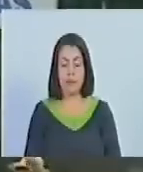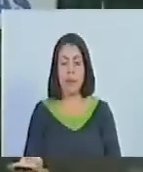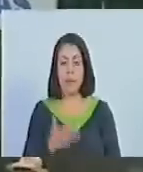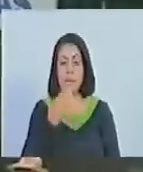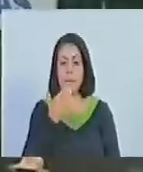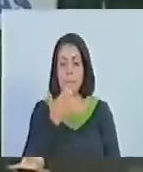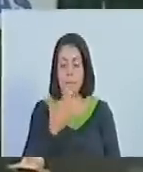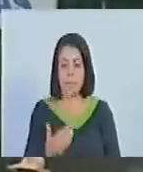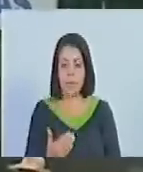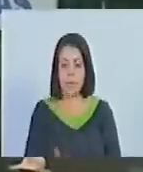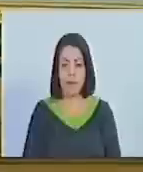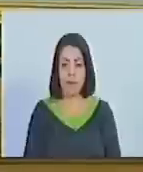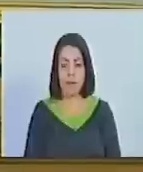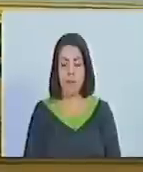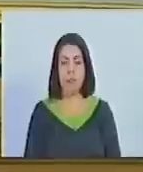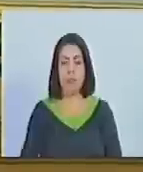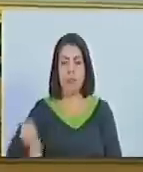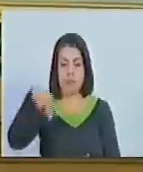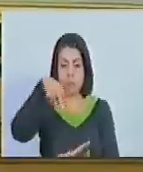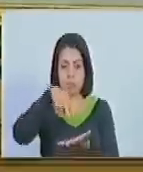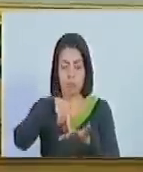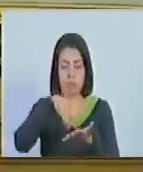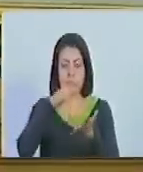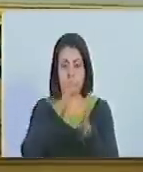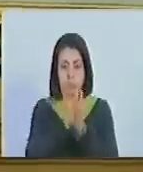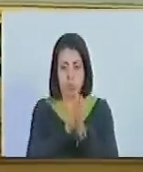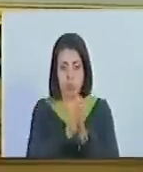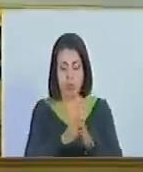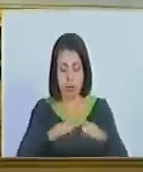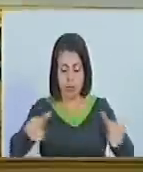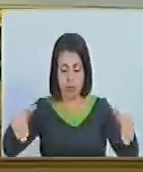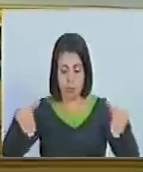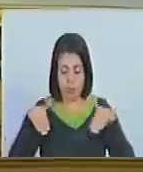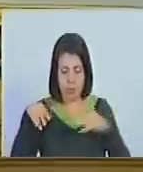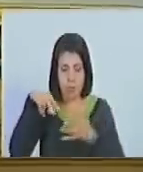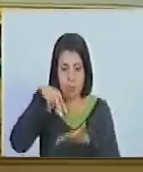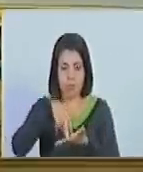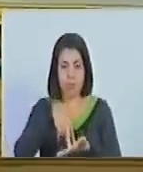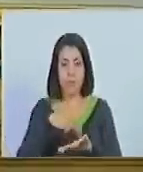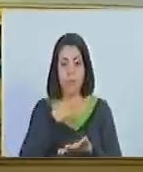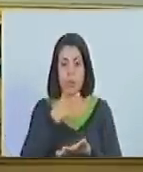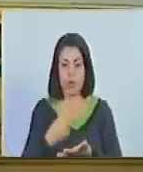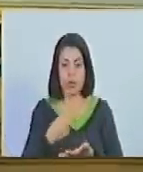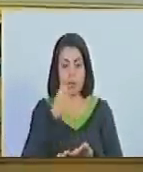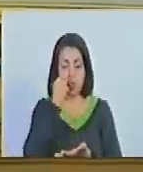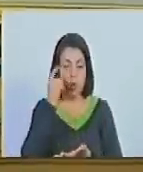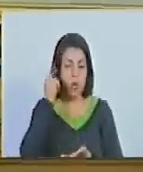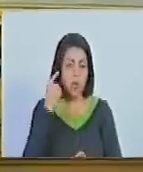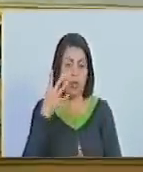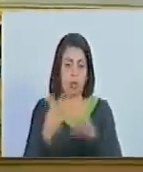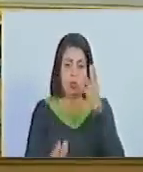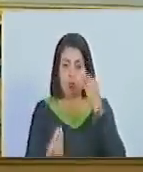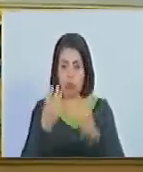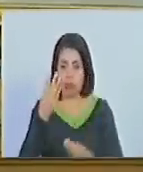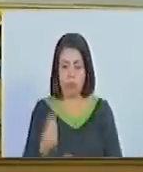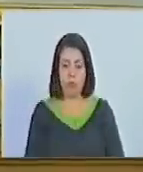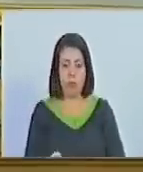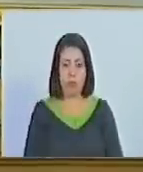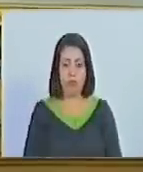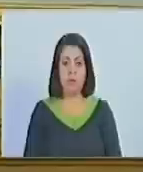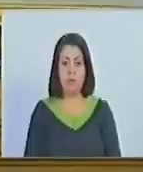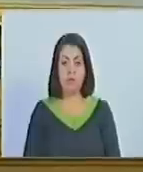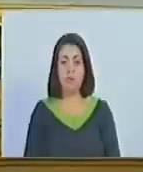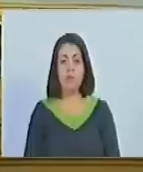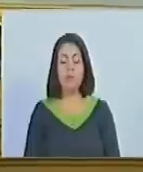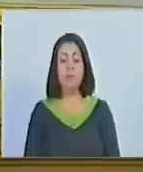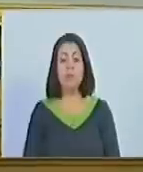Solicito suban a este podio a voceras y voceros de los consejos comunales, mi